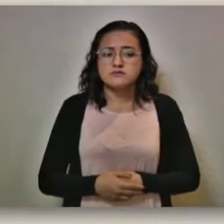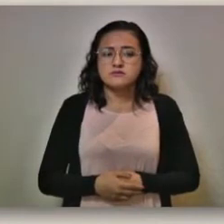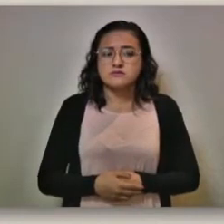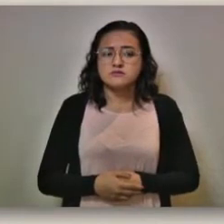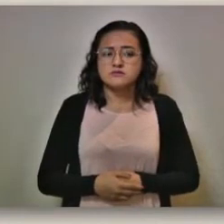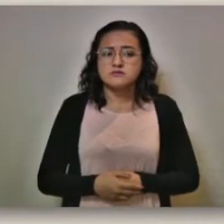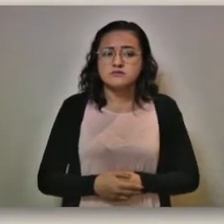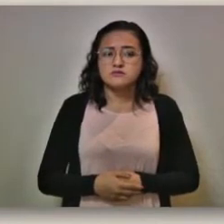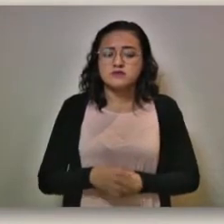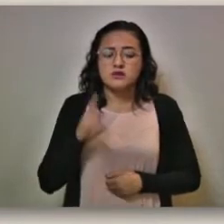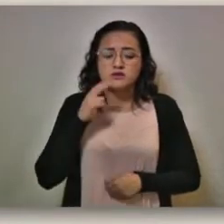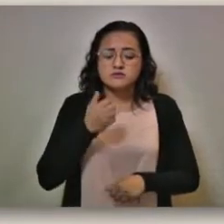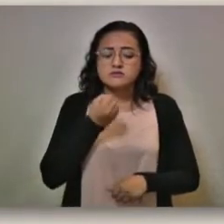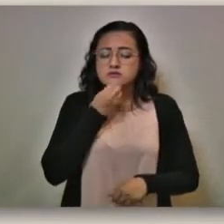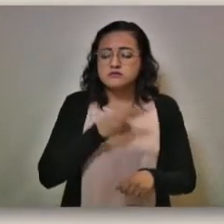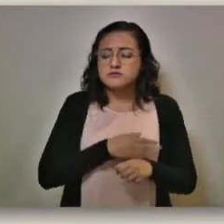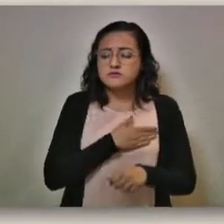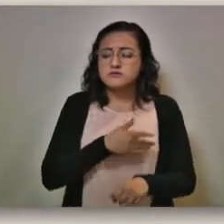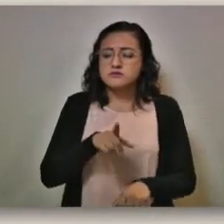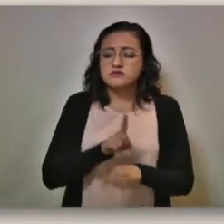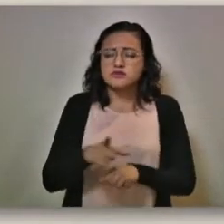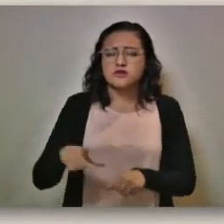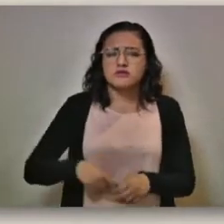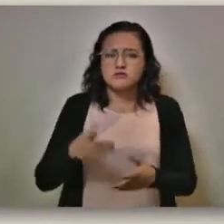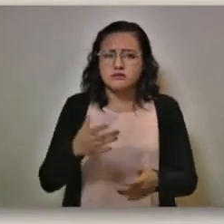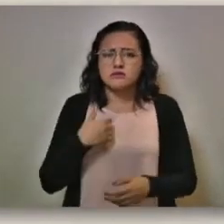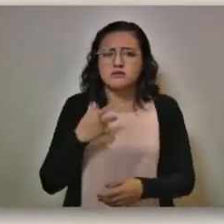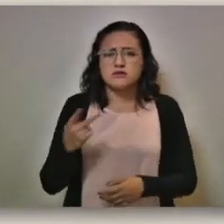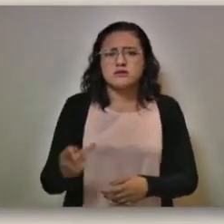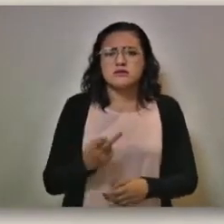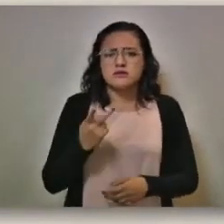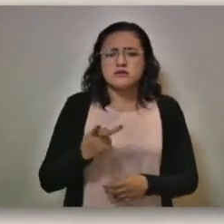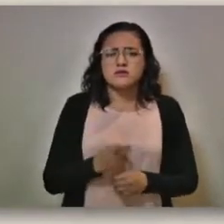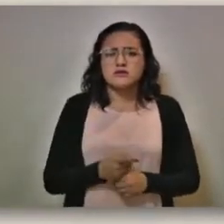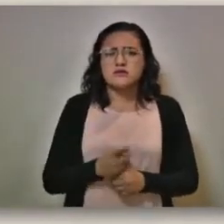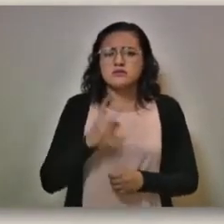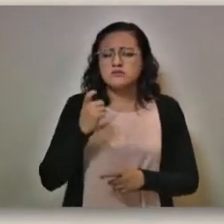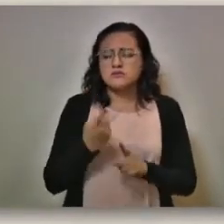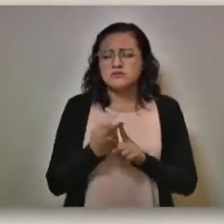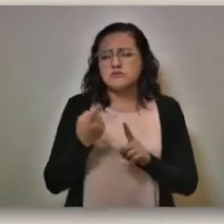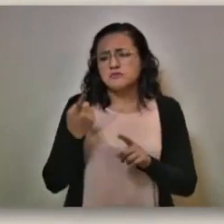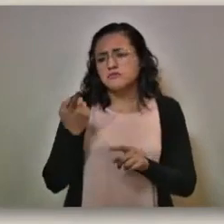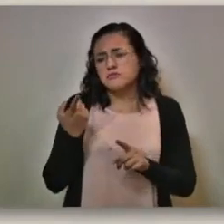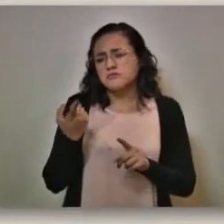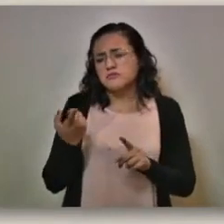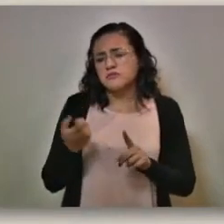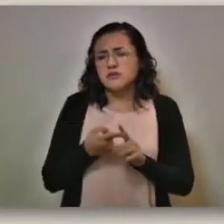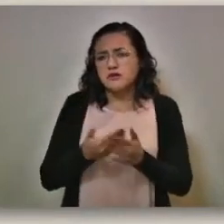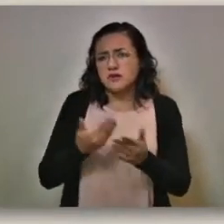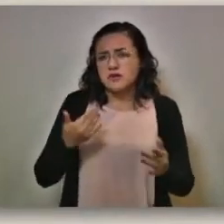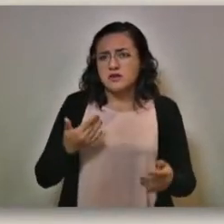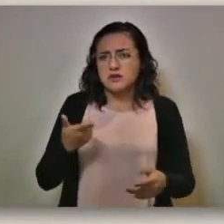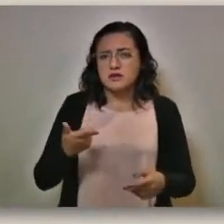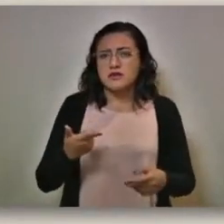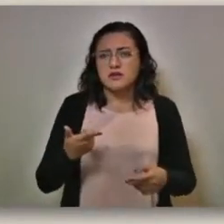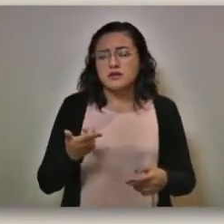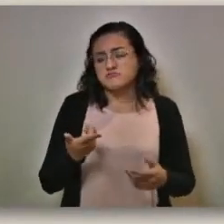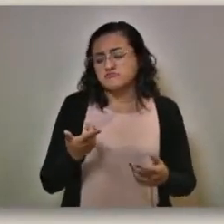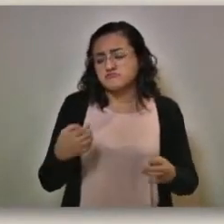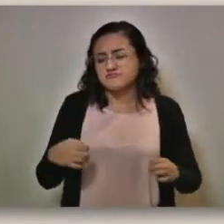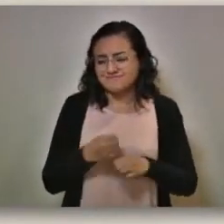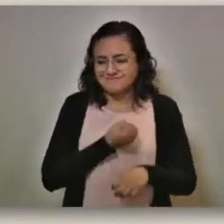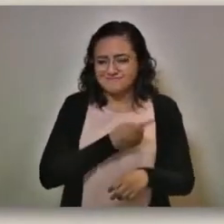Buenos días, secretario, buenos días. Yo quiero preguntarle, gobernador, dos cuestiones. Por una parte, antes de la pandemia había anunciado